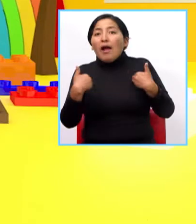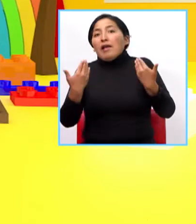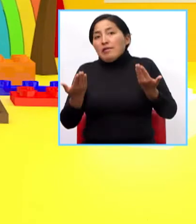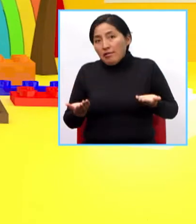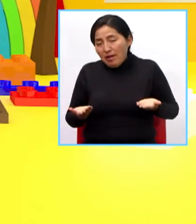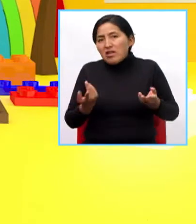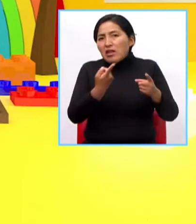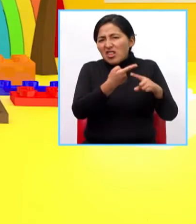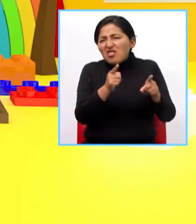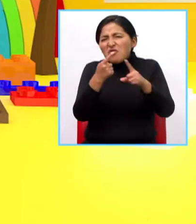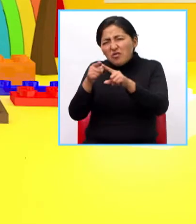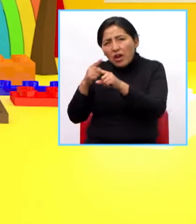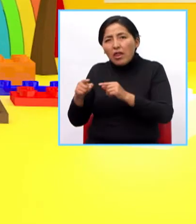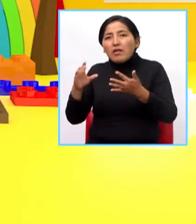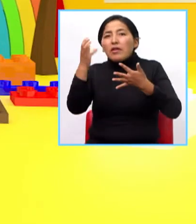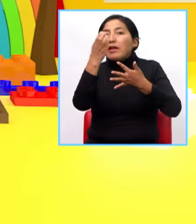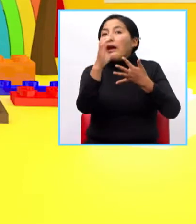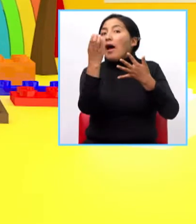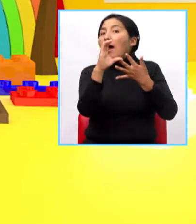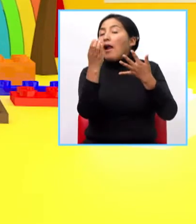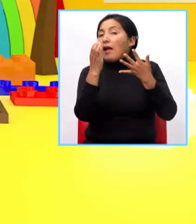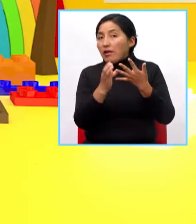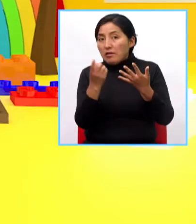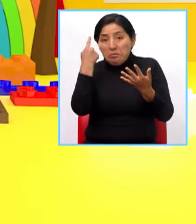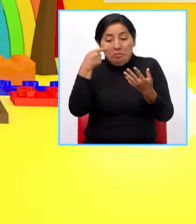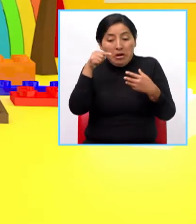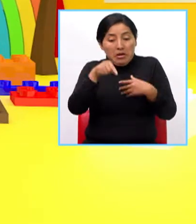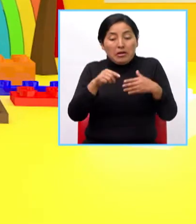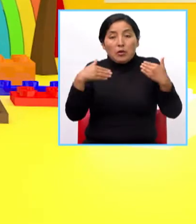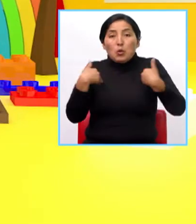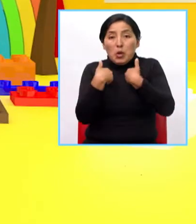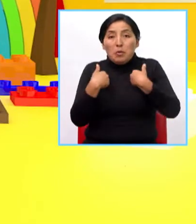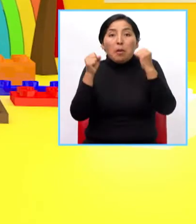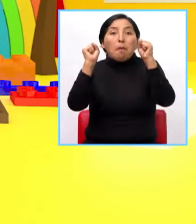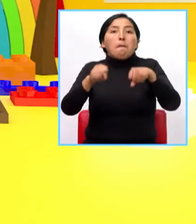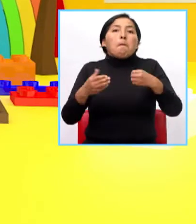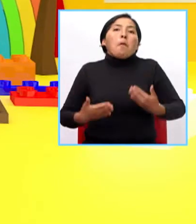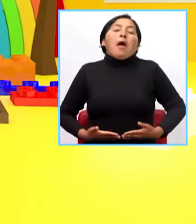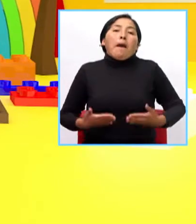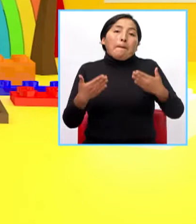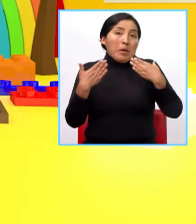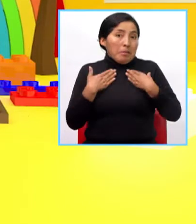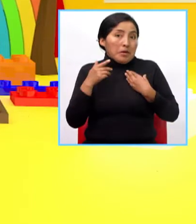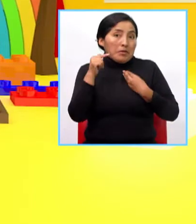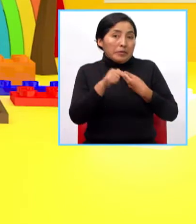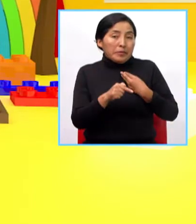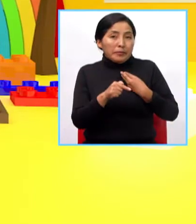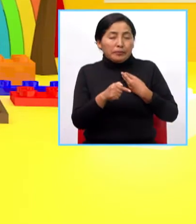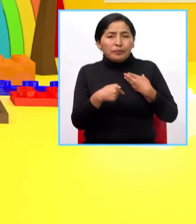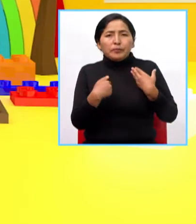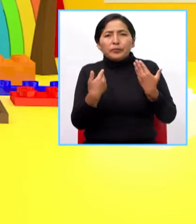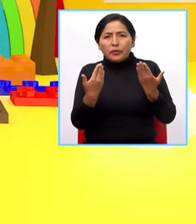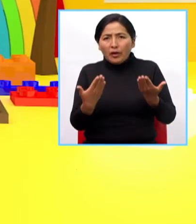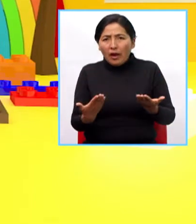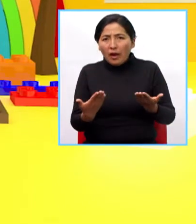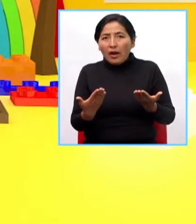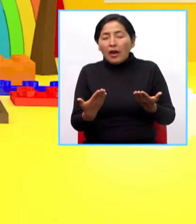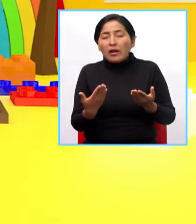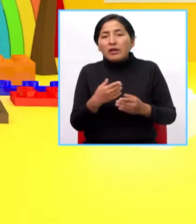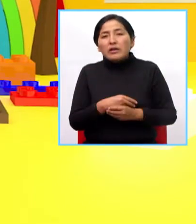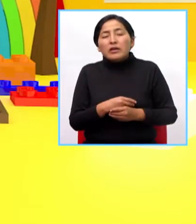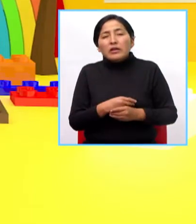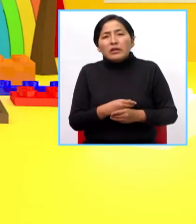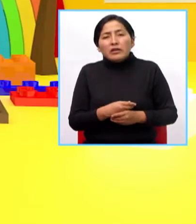las condiciones para que los animalitos puedan habitar allí Las condiciones son muy importantes,